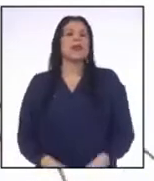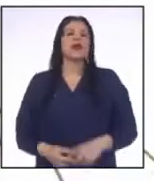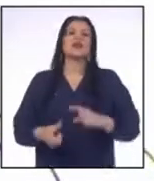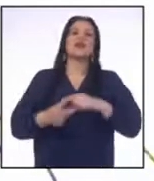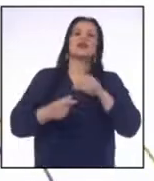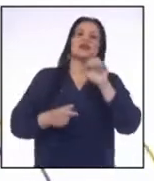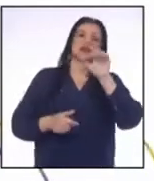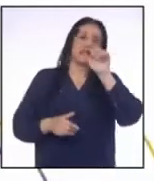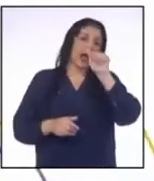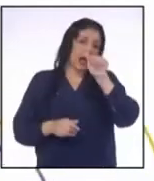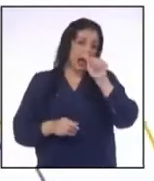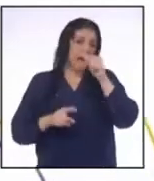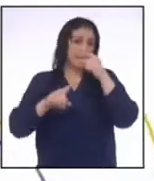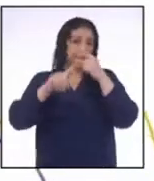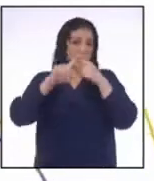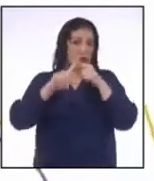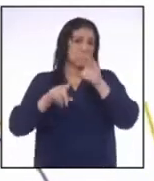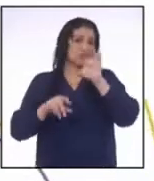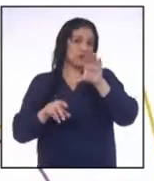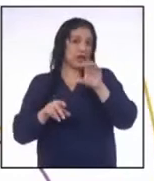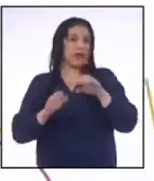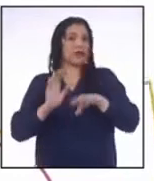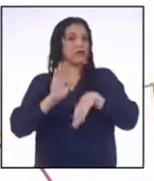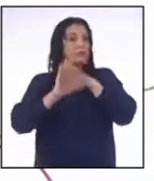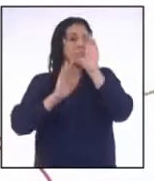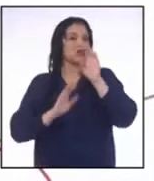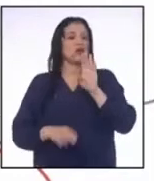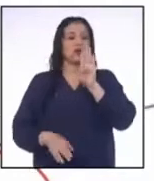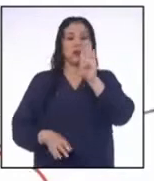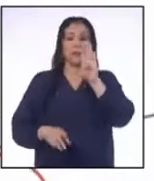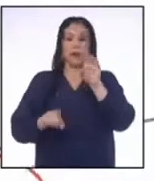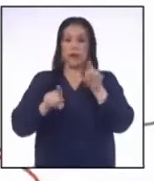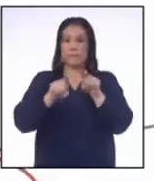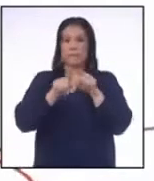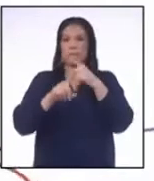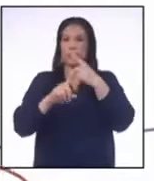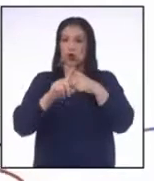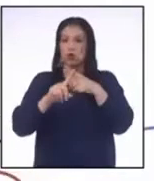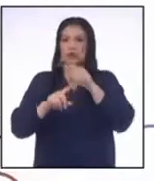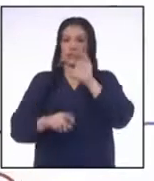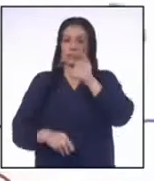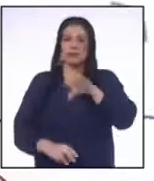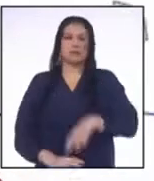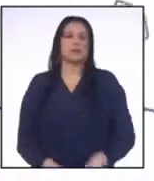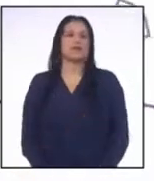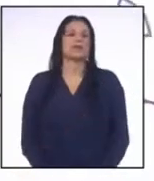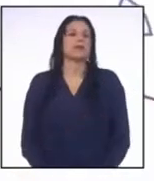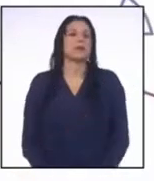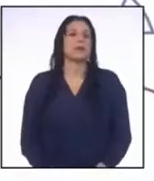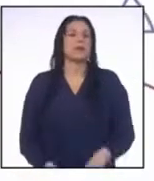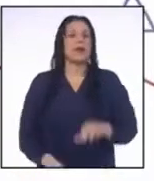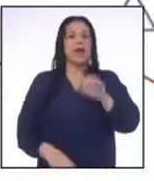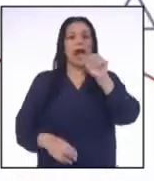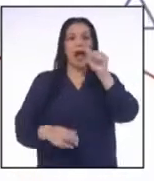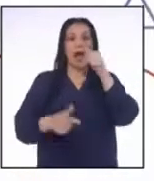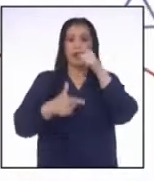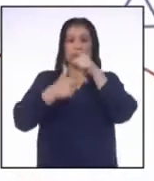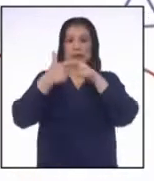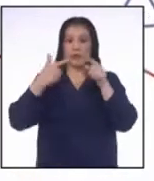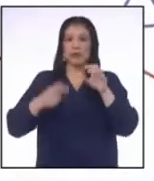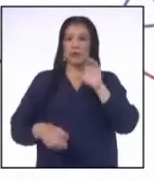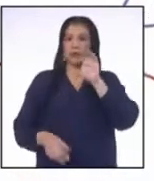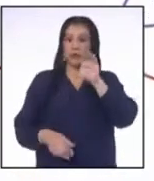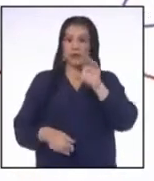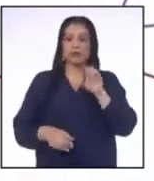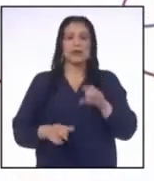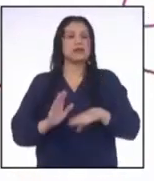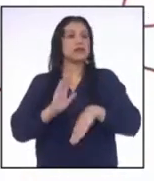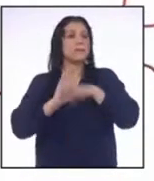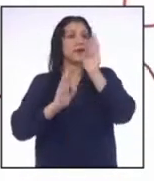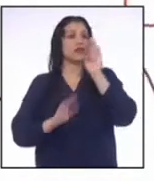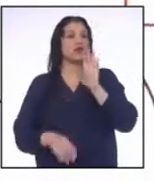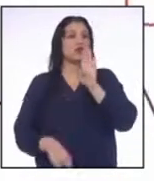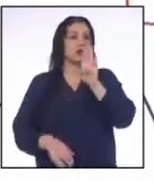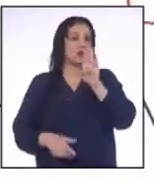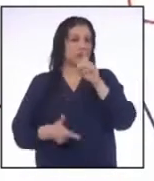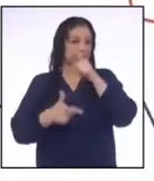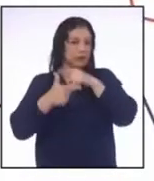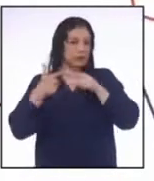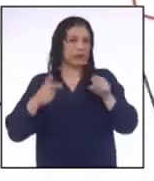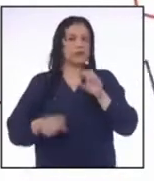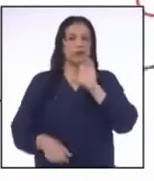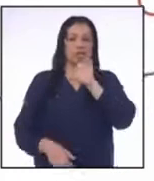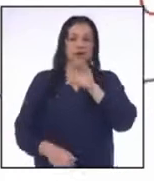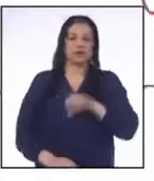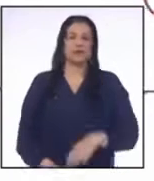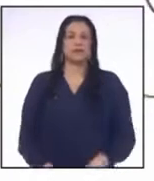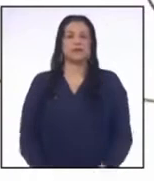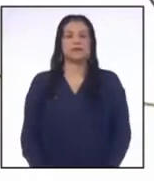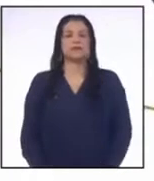multiplicado por C es mayor que B multiplicado por C A dividido entre C es mayor que B dividido